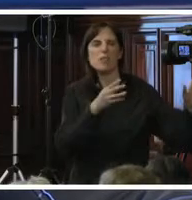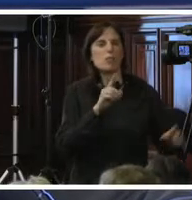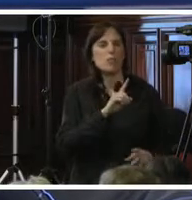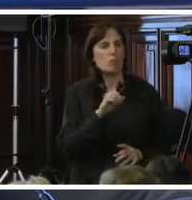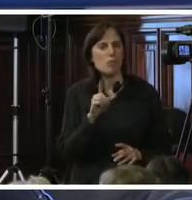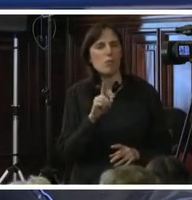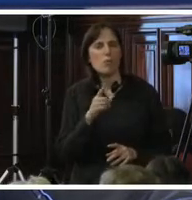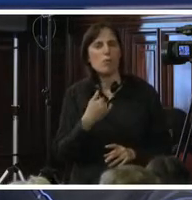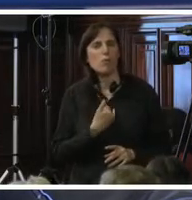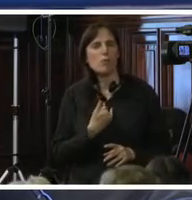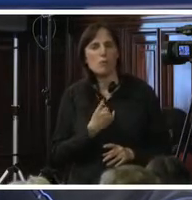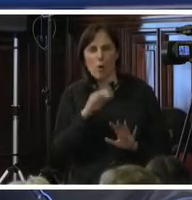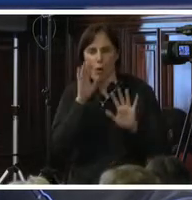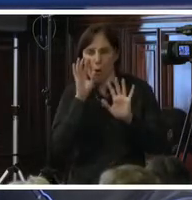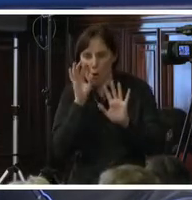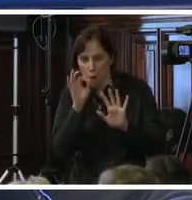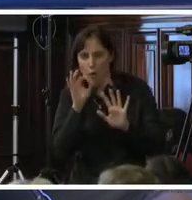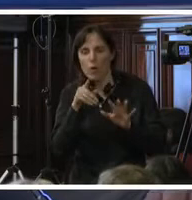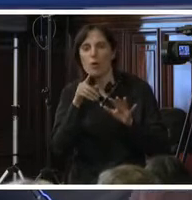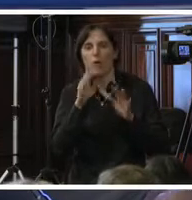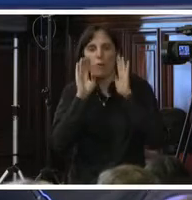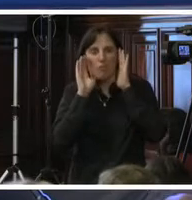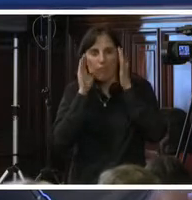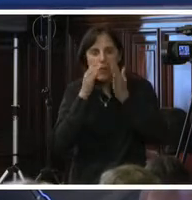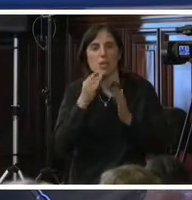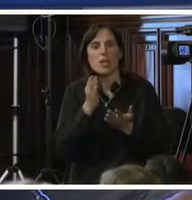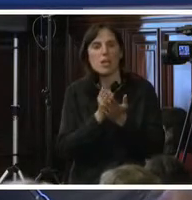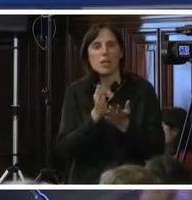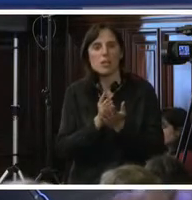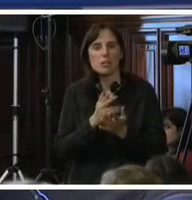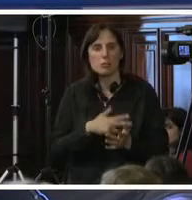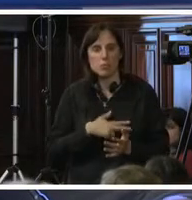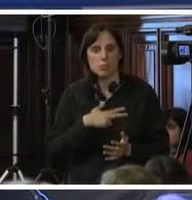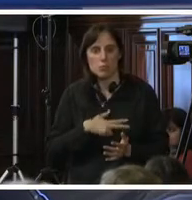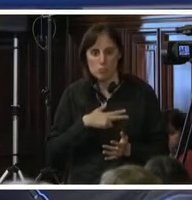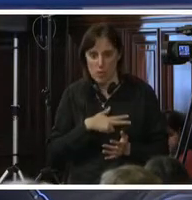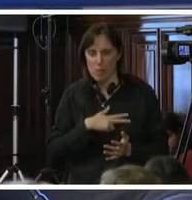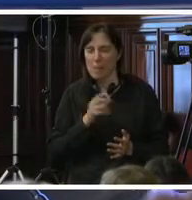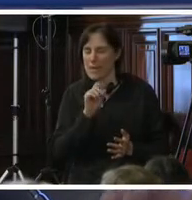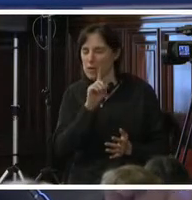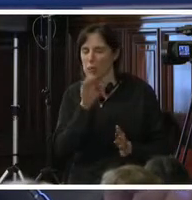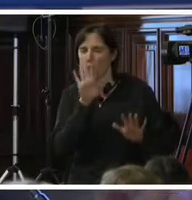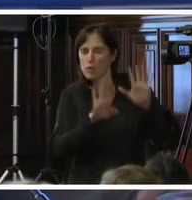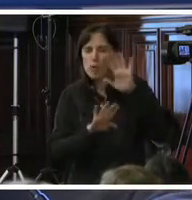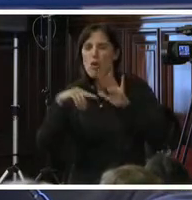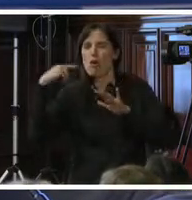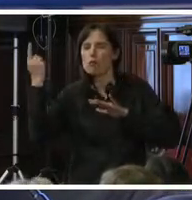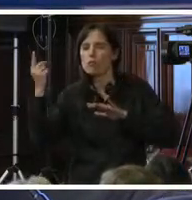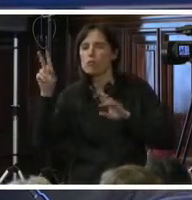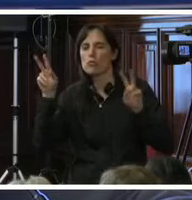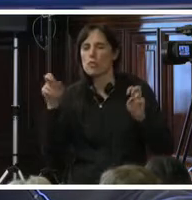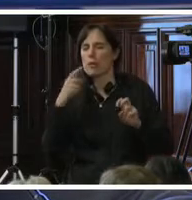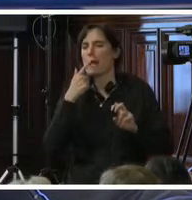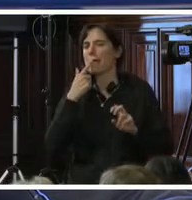todo el cuidado que el enfoque de derechos humanos tiene que tener para no cometer el error de, por ejemplo,